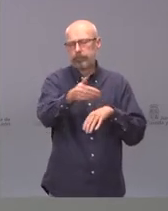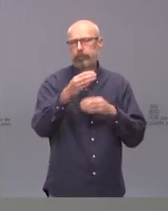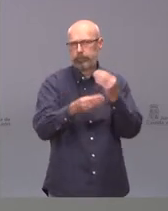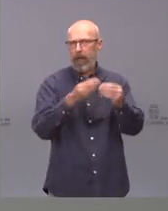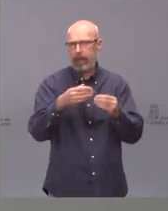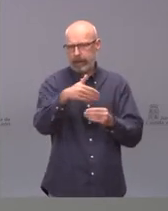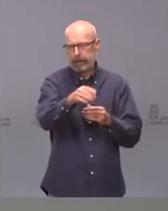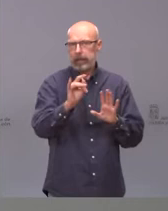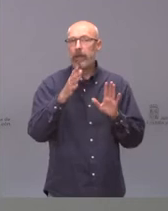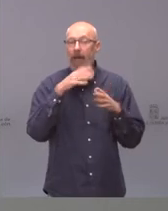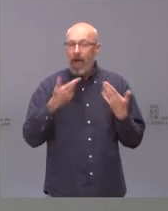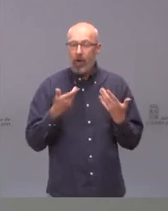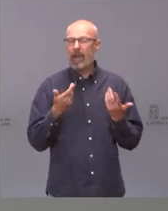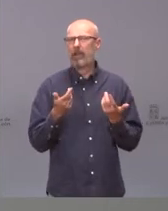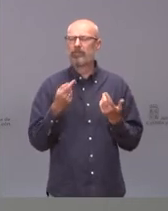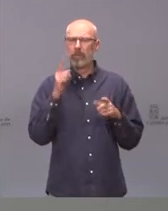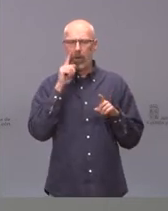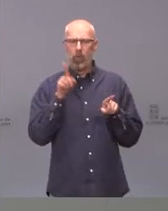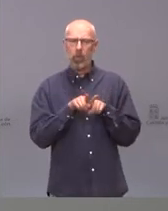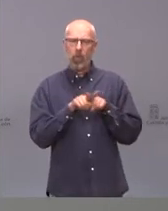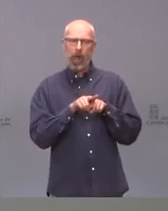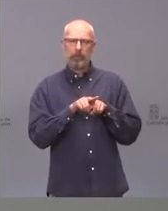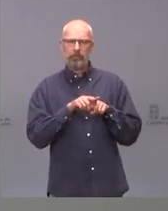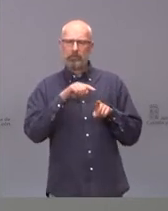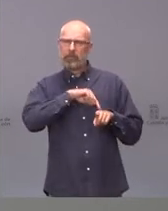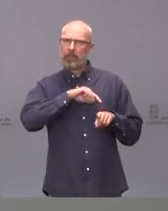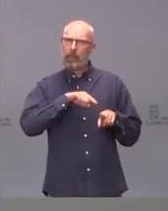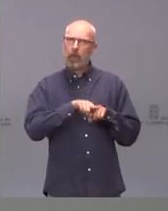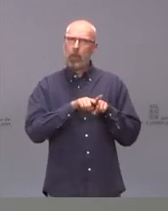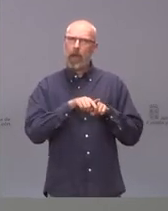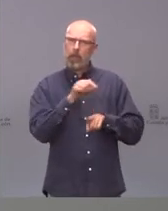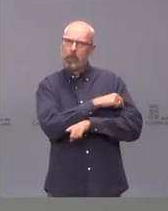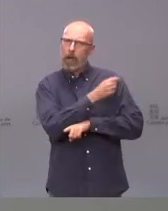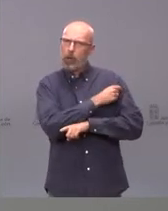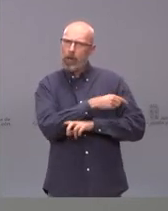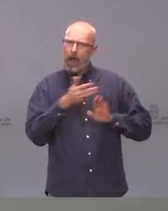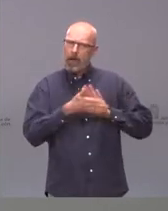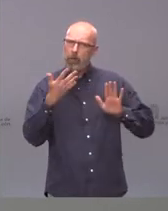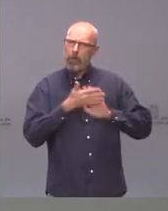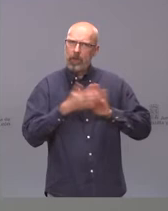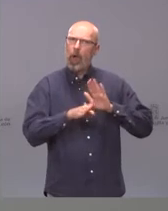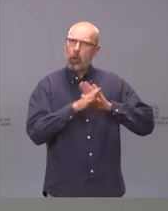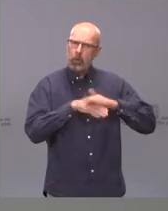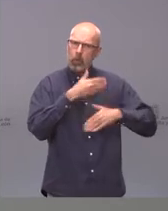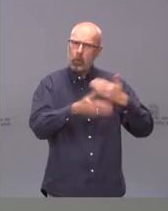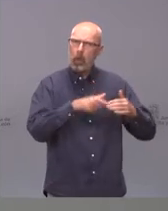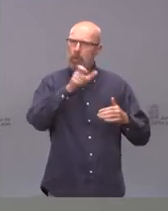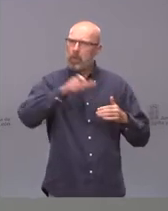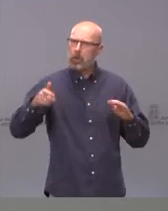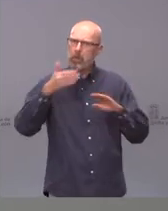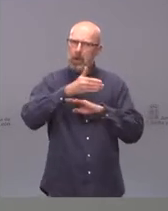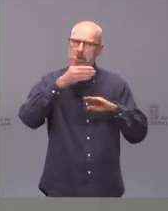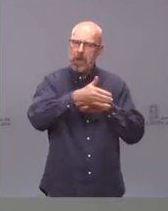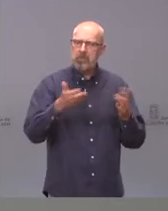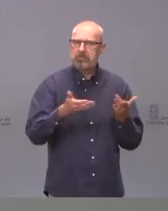tenemos esa sensación visto el ritmo de vacunación y visto el cómo responden las personas y vuelvo a darles a